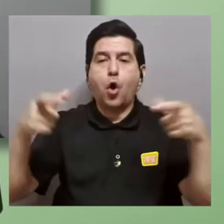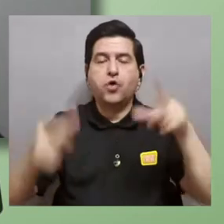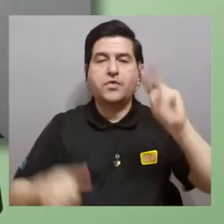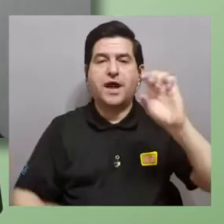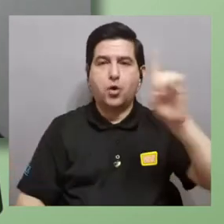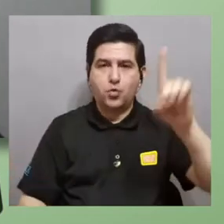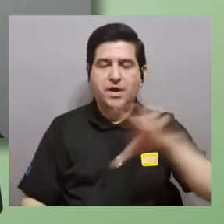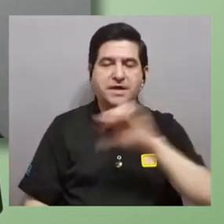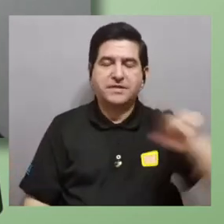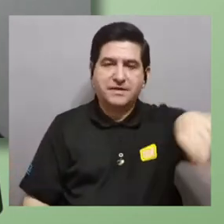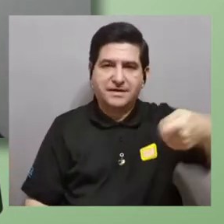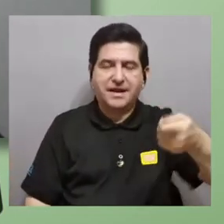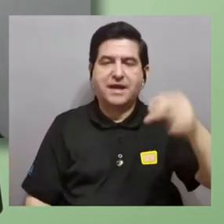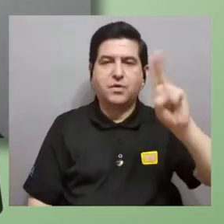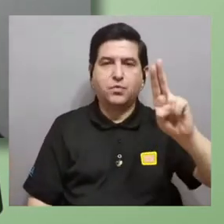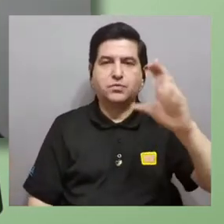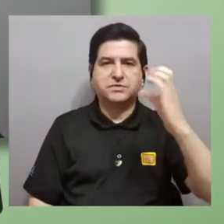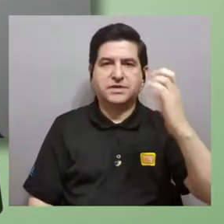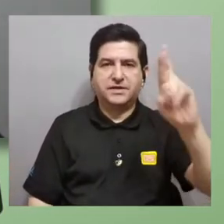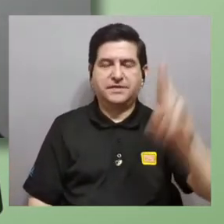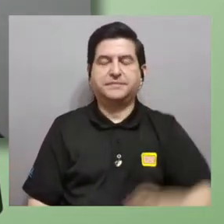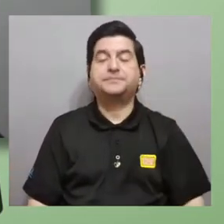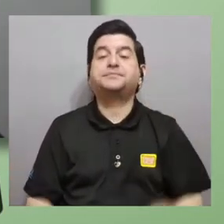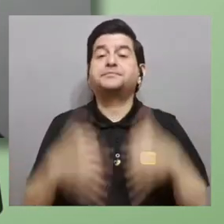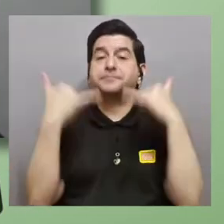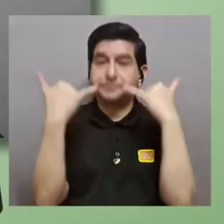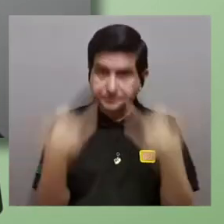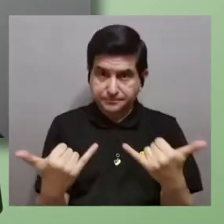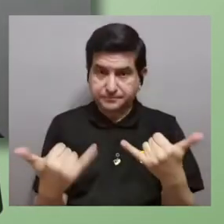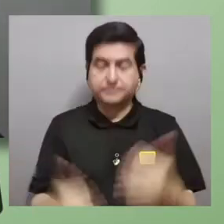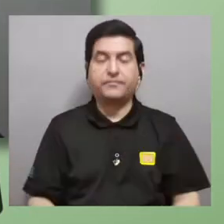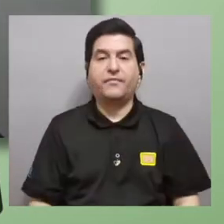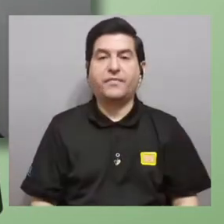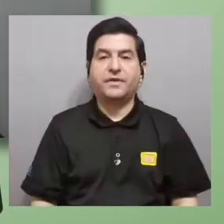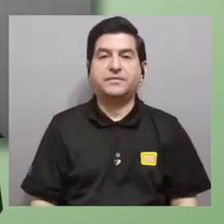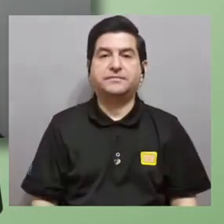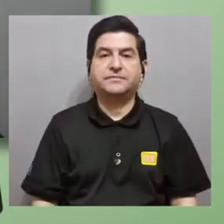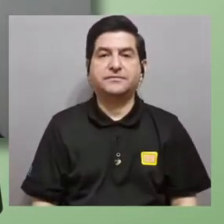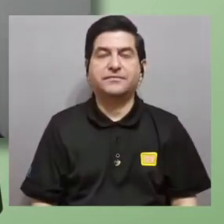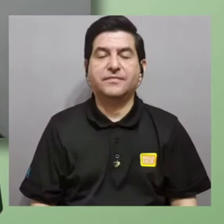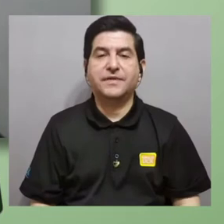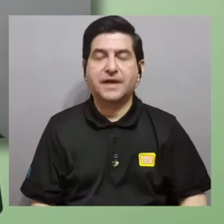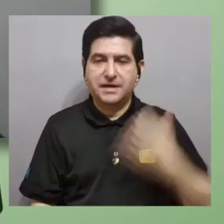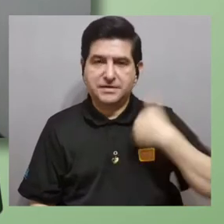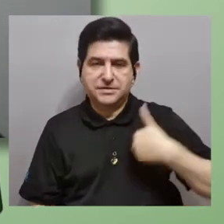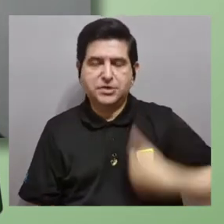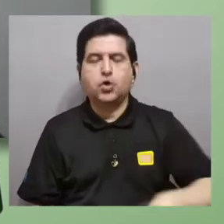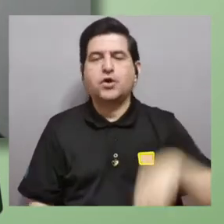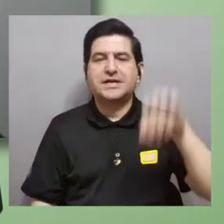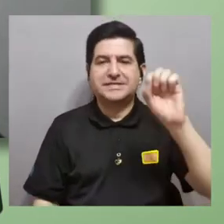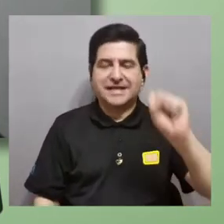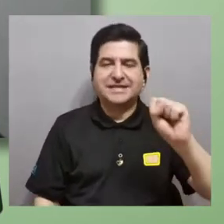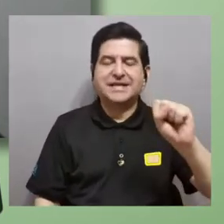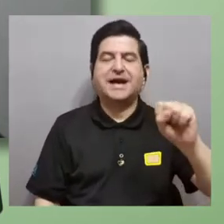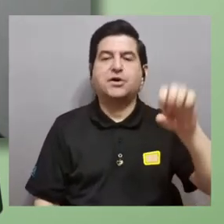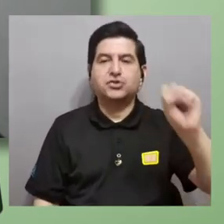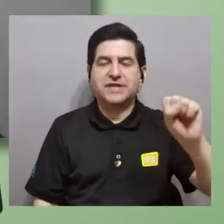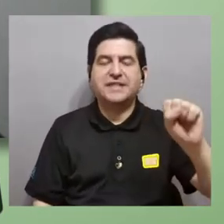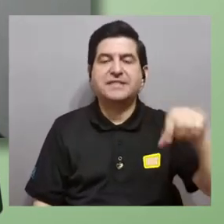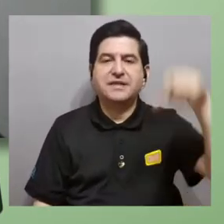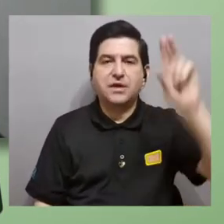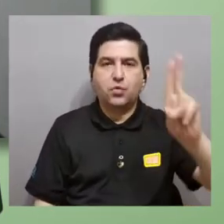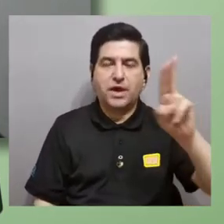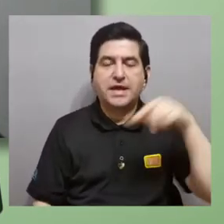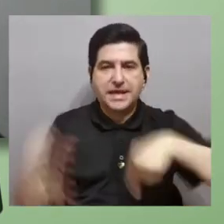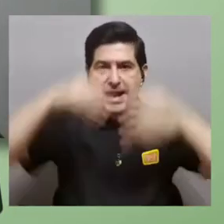colaboración con Onda UNED y el canal UCR. A continuación vamos a tener al señor Santiago